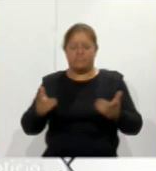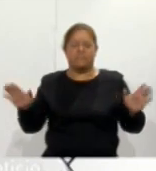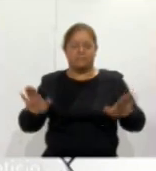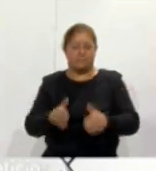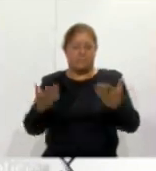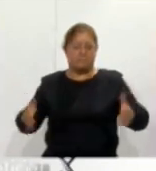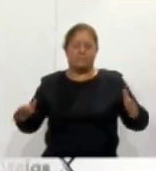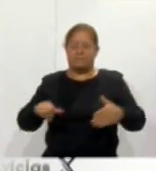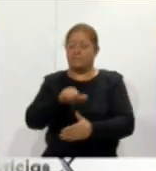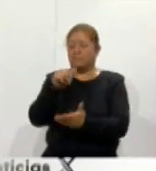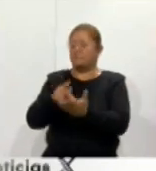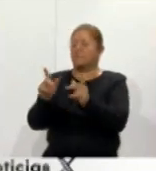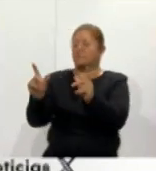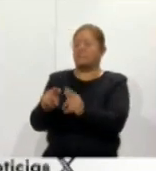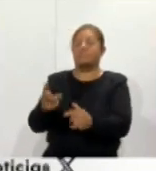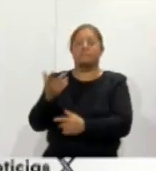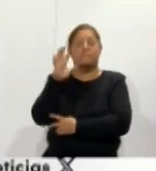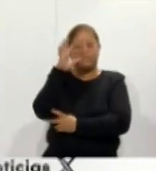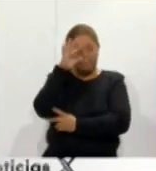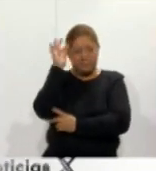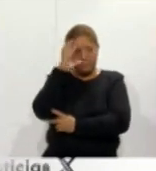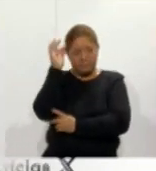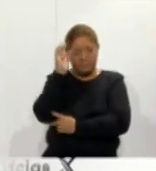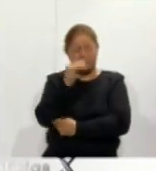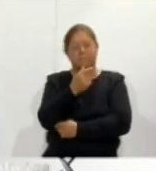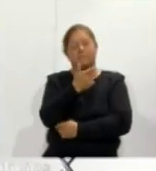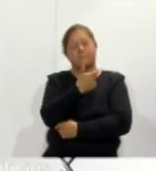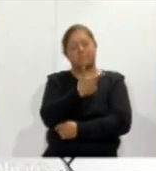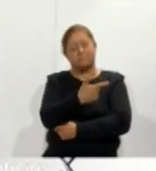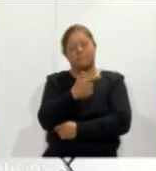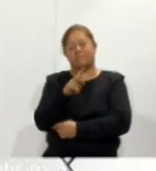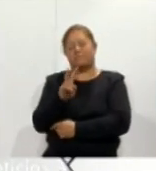Apisaquito para Coracyt Noticias Giovanni Valdés.